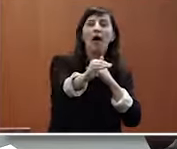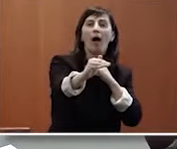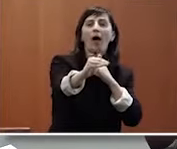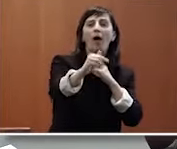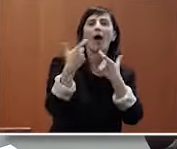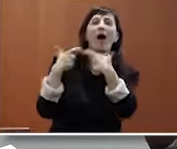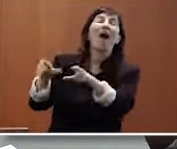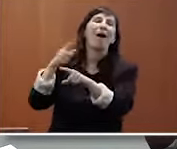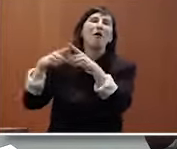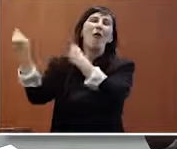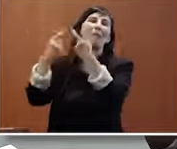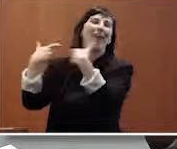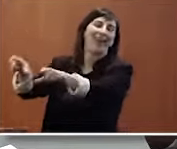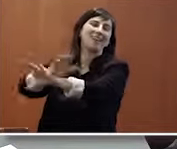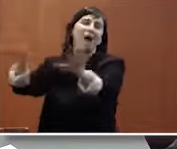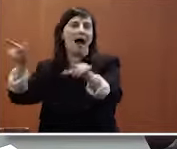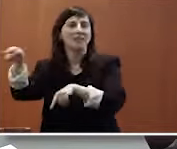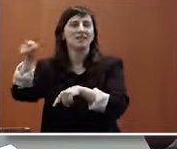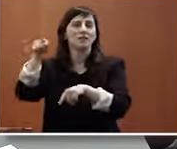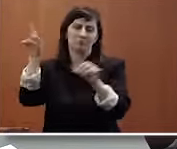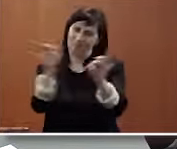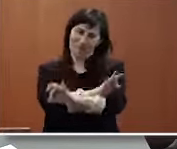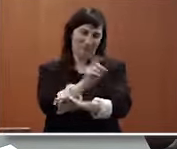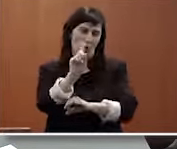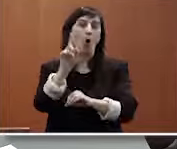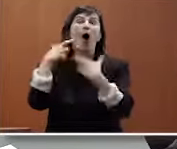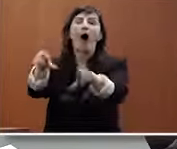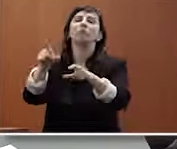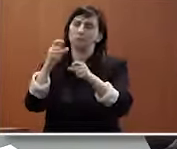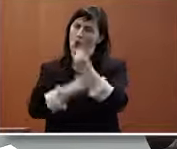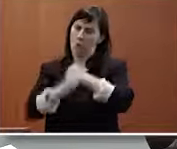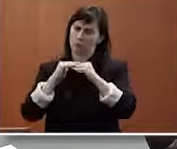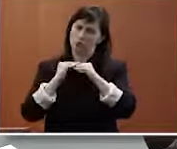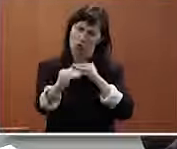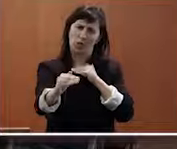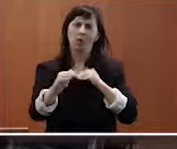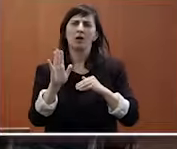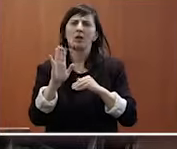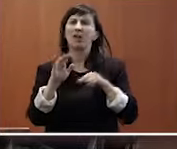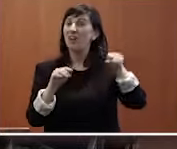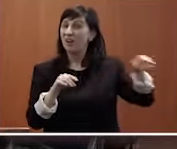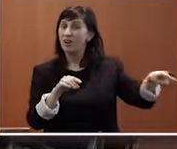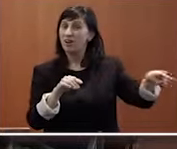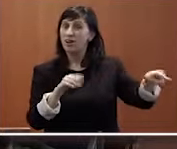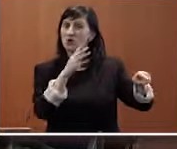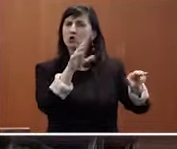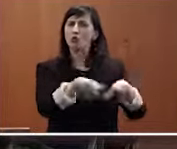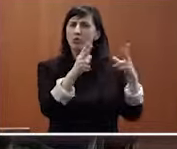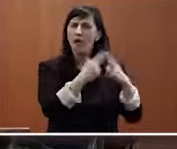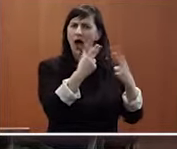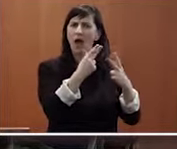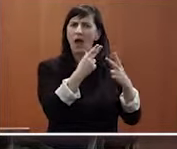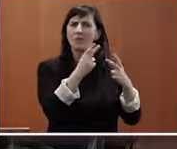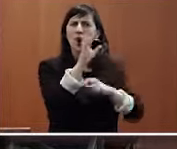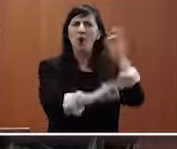pensando en el medioambiente o puede estar pensando en cuestiones económicas de todo tipo pero no puede estar pensando en la dimensión social de las